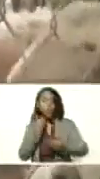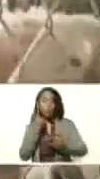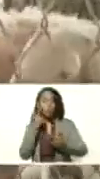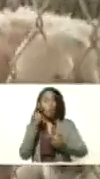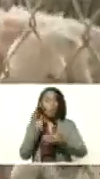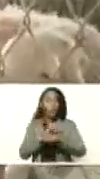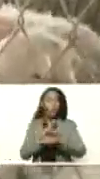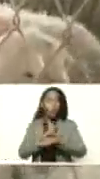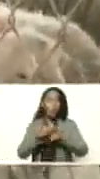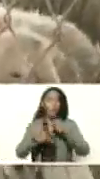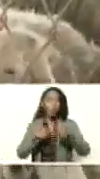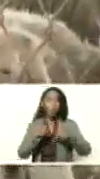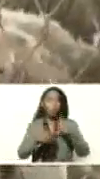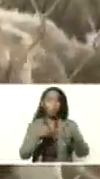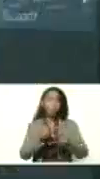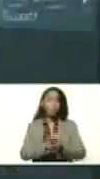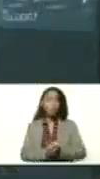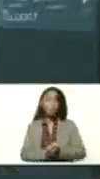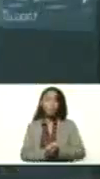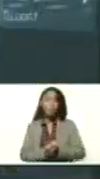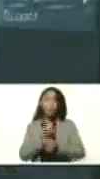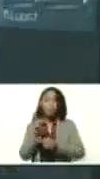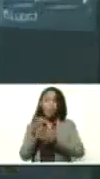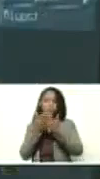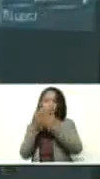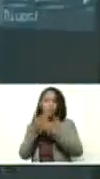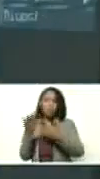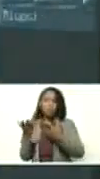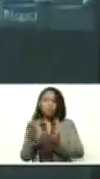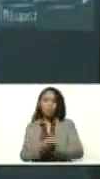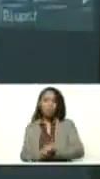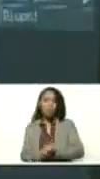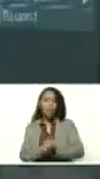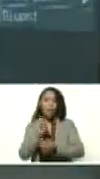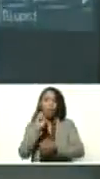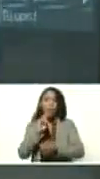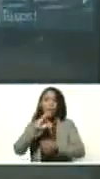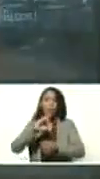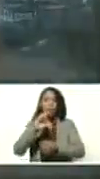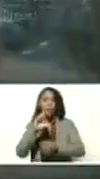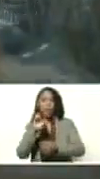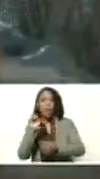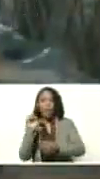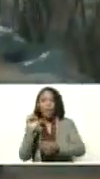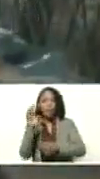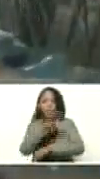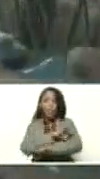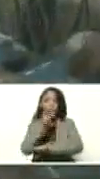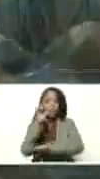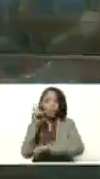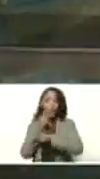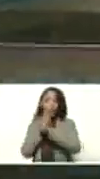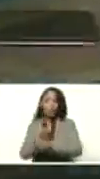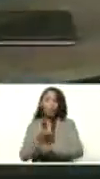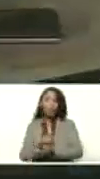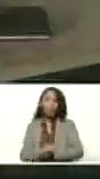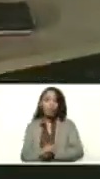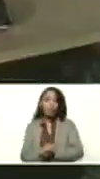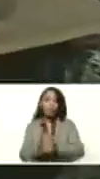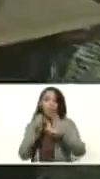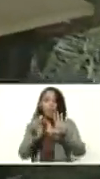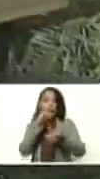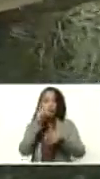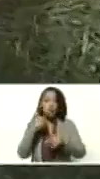agilizamos el proceso. ¿Dónde estudiaste tú? En la UCLA, en Marquisimeto. ¿Te graduaste hace cuánto? Hace 6